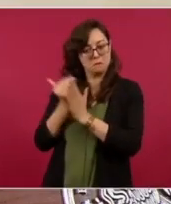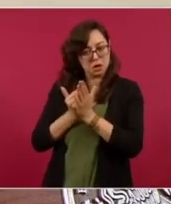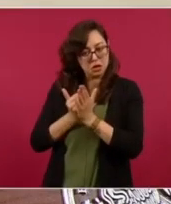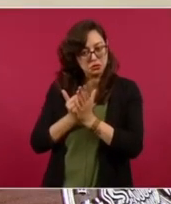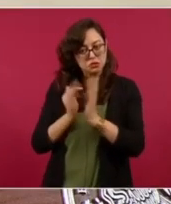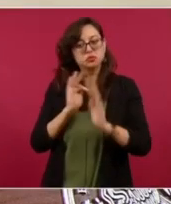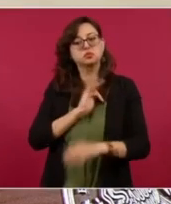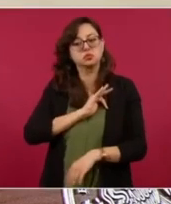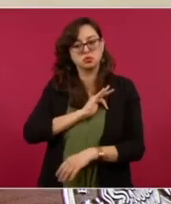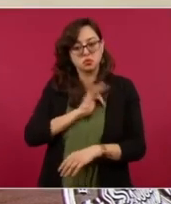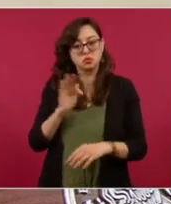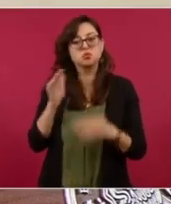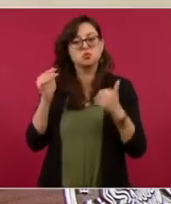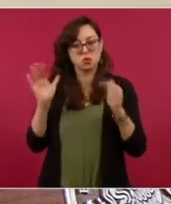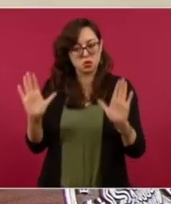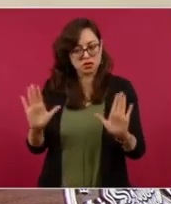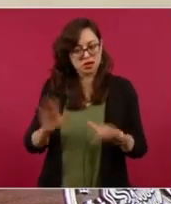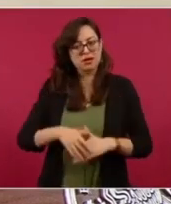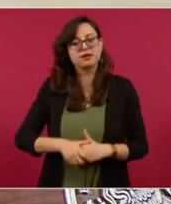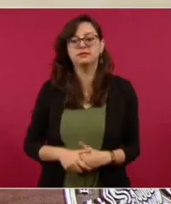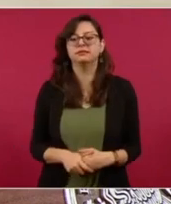a seguir